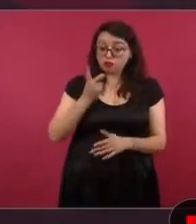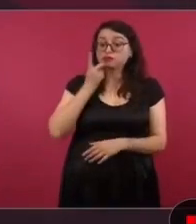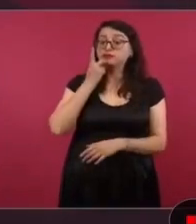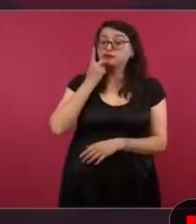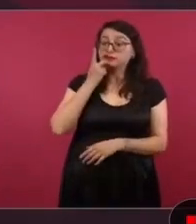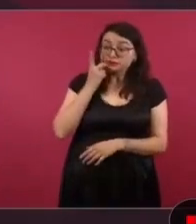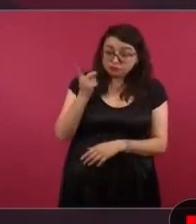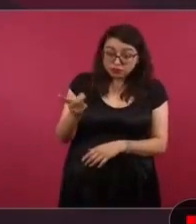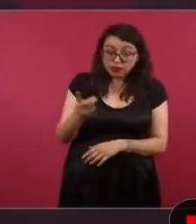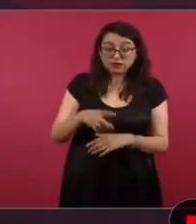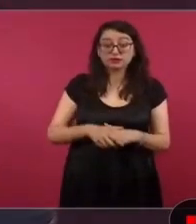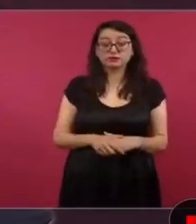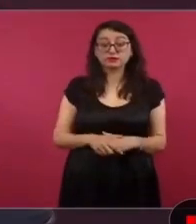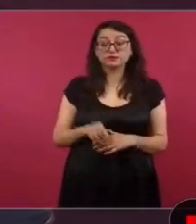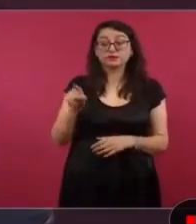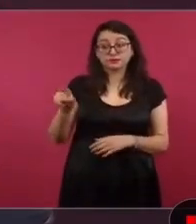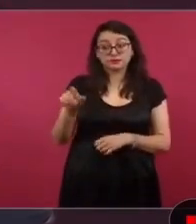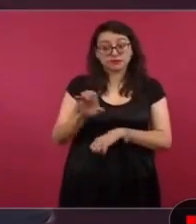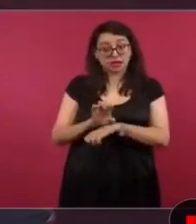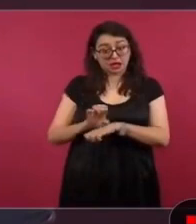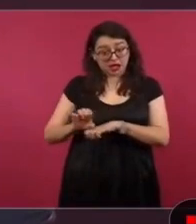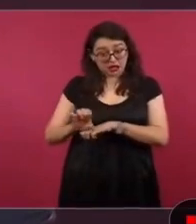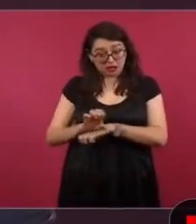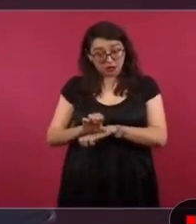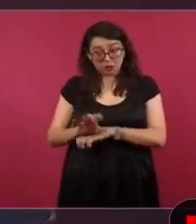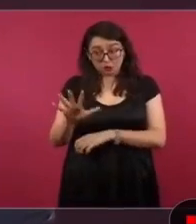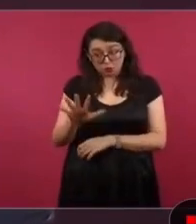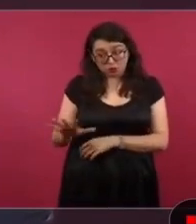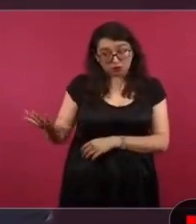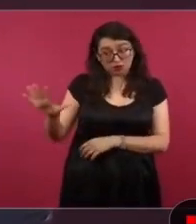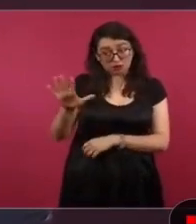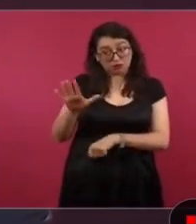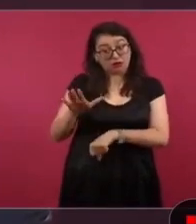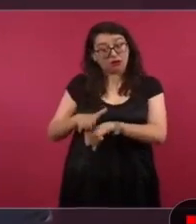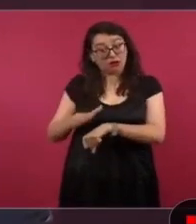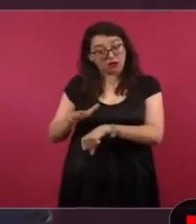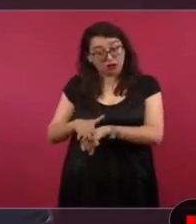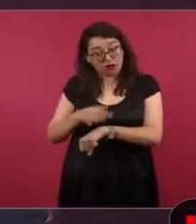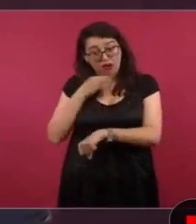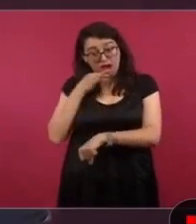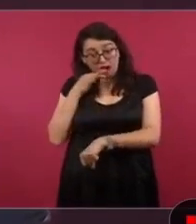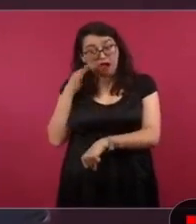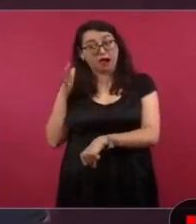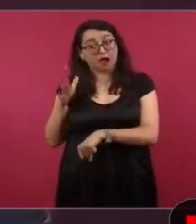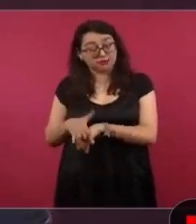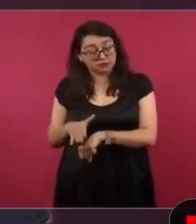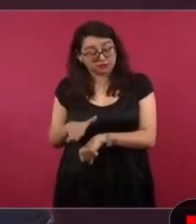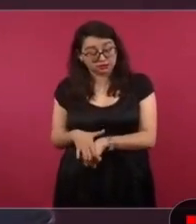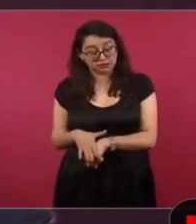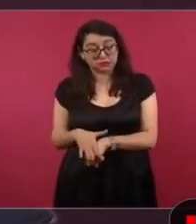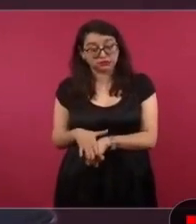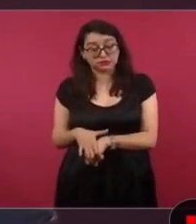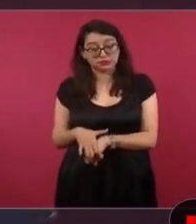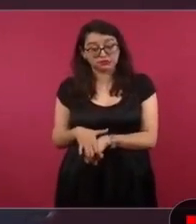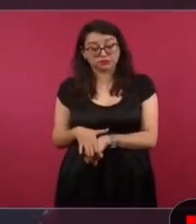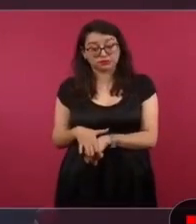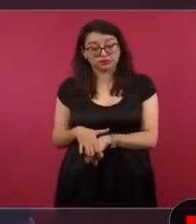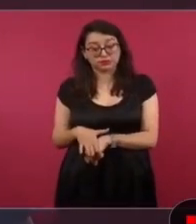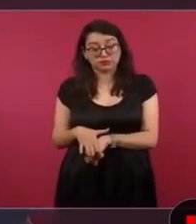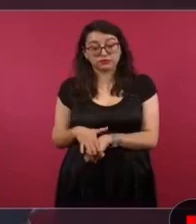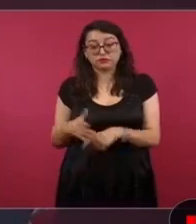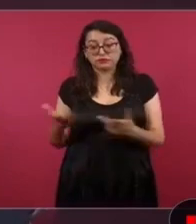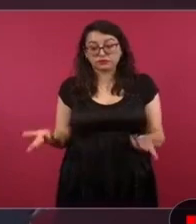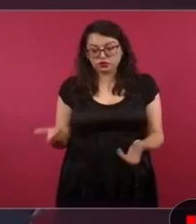de Ecuador sepa qué fue lo que